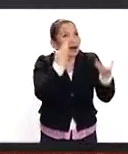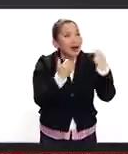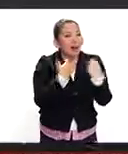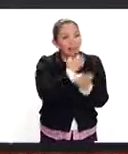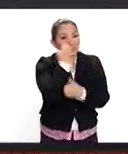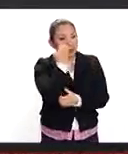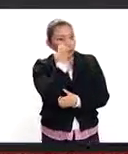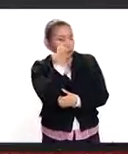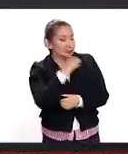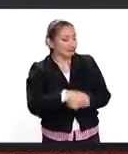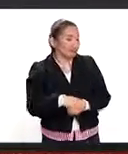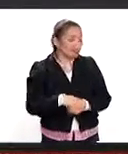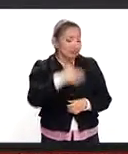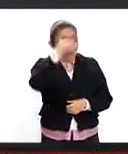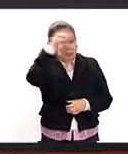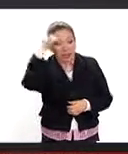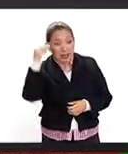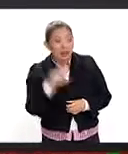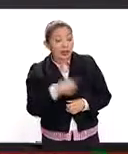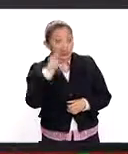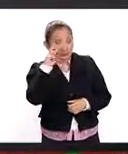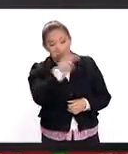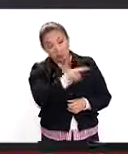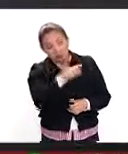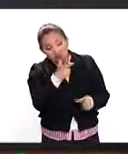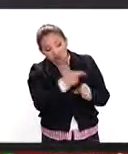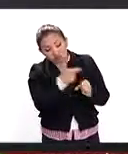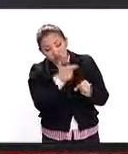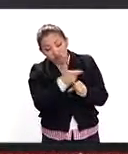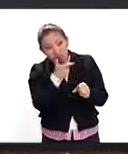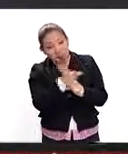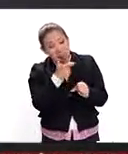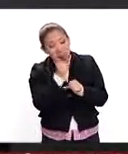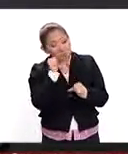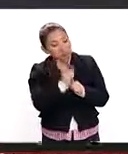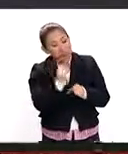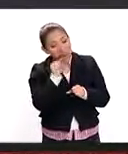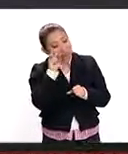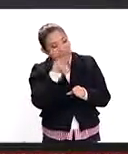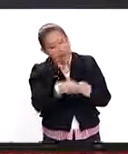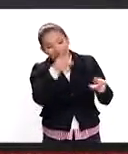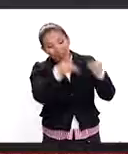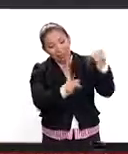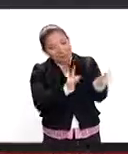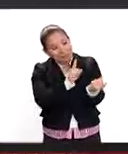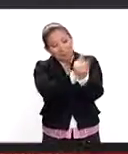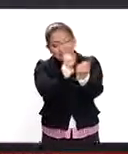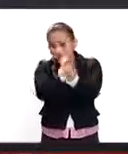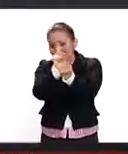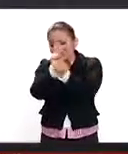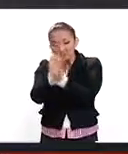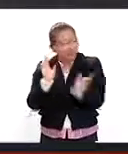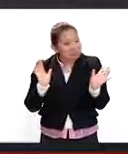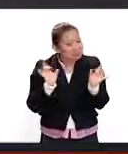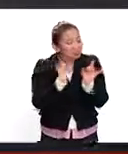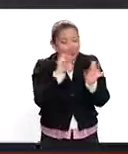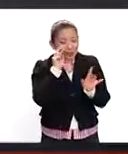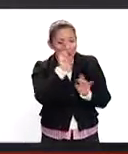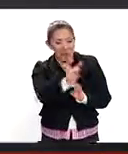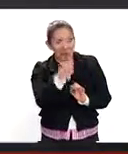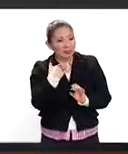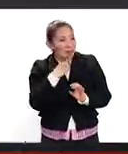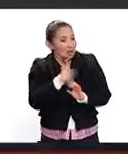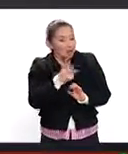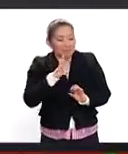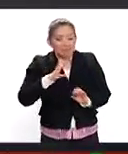educativos navales. Y lo vemos simplemente platicando con cualquiera al azar. Se darán cuenta que